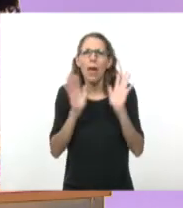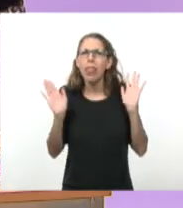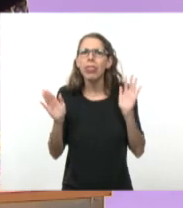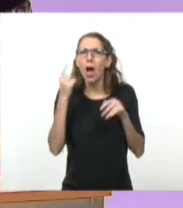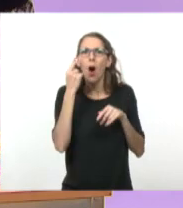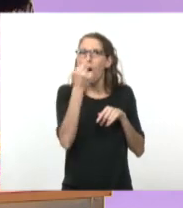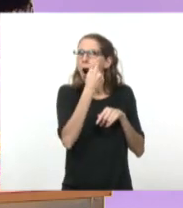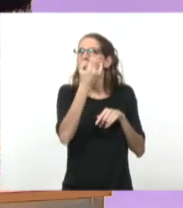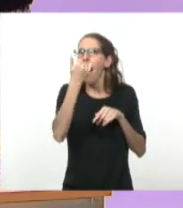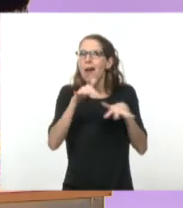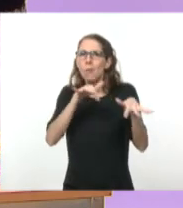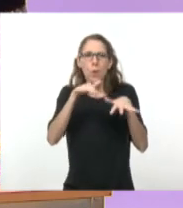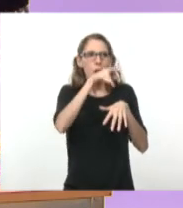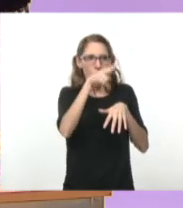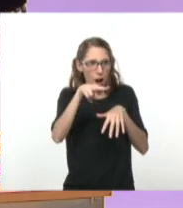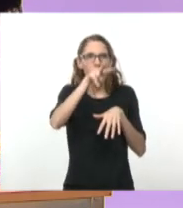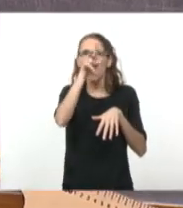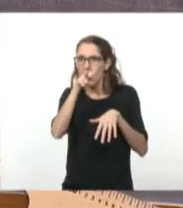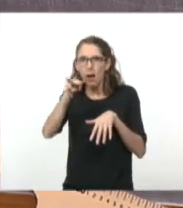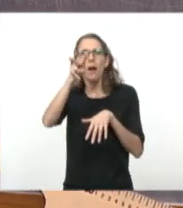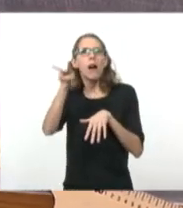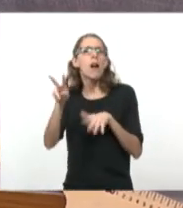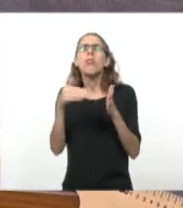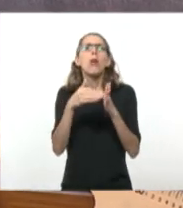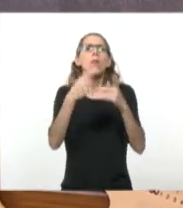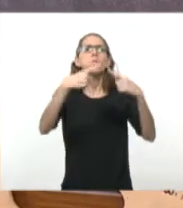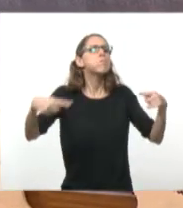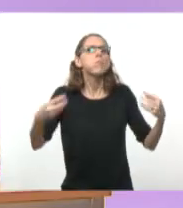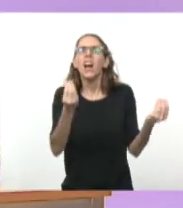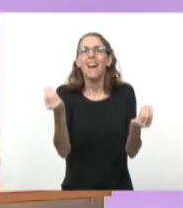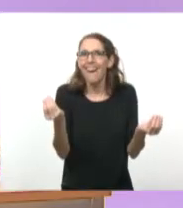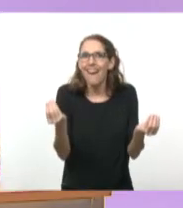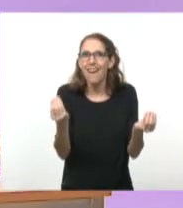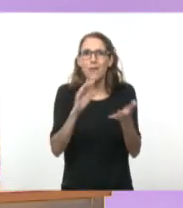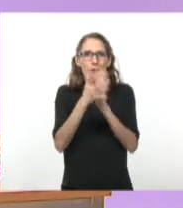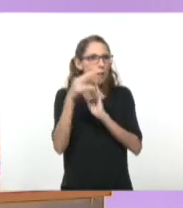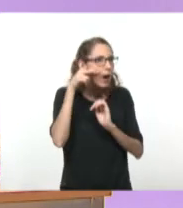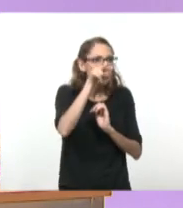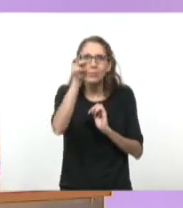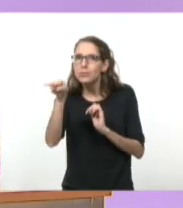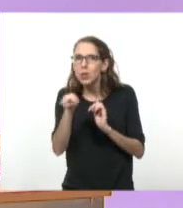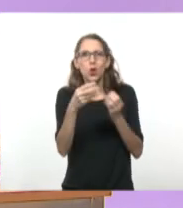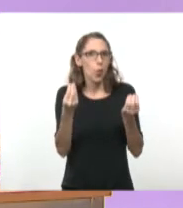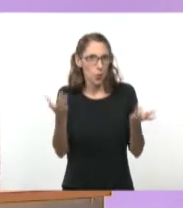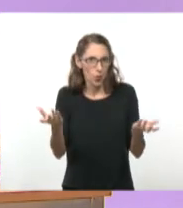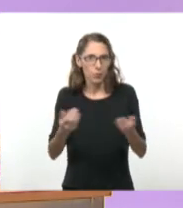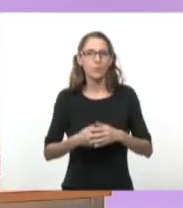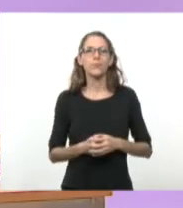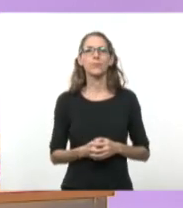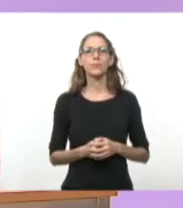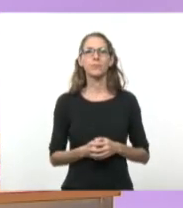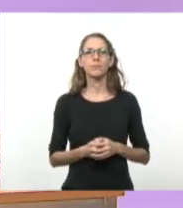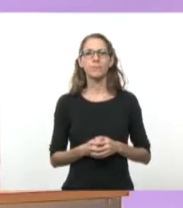ojos van a estar relacionados a lo que hay, a los objetos, a las distintas cosas que tenemos. Bueno,